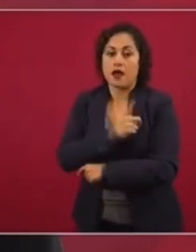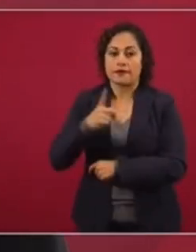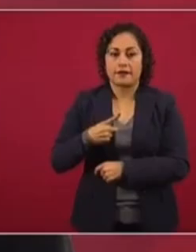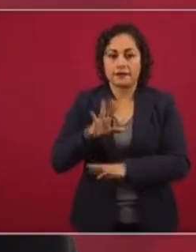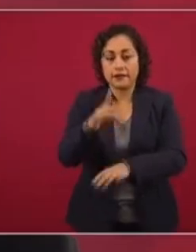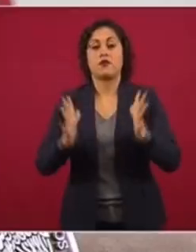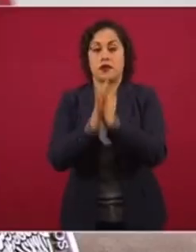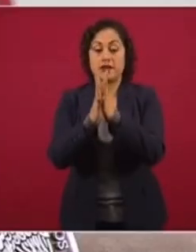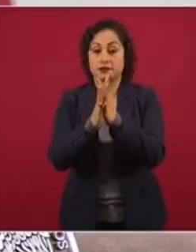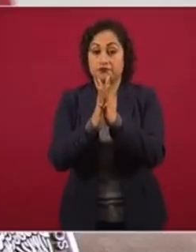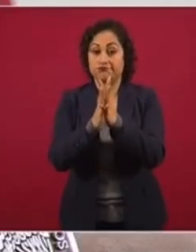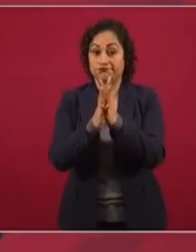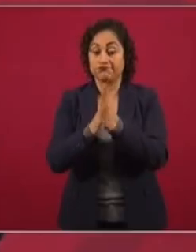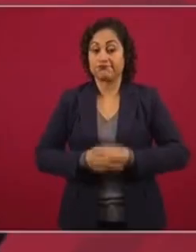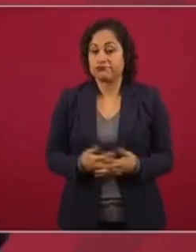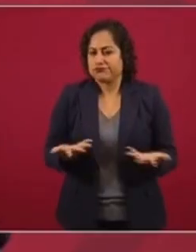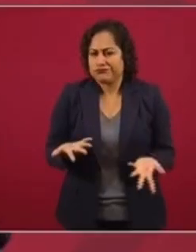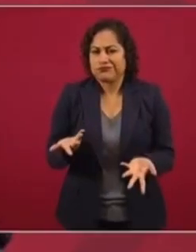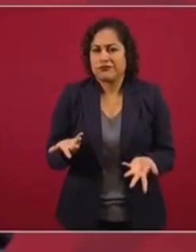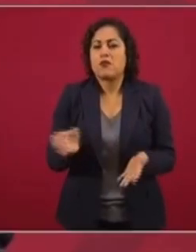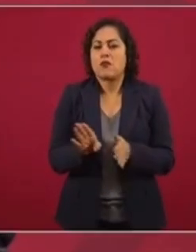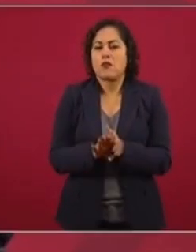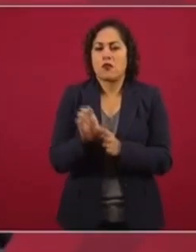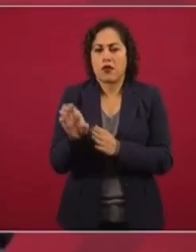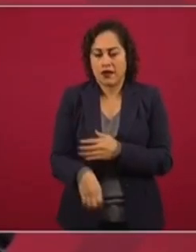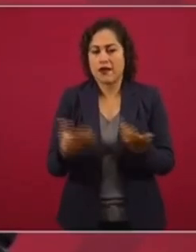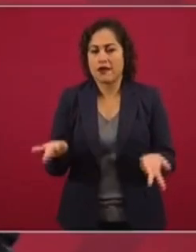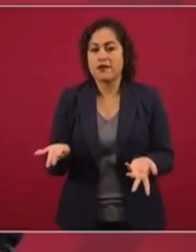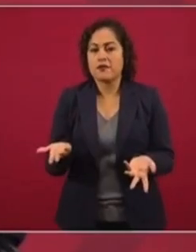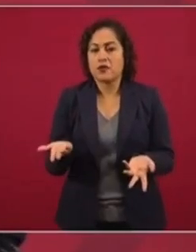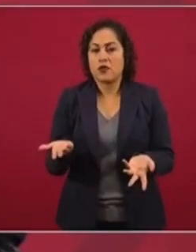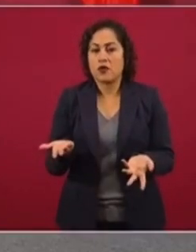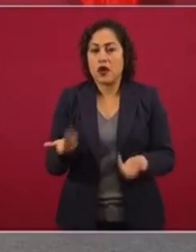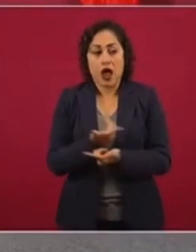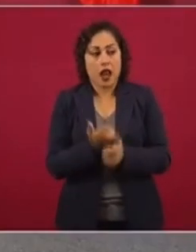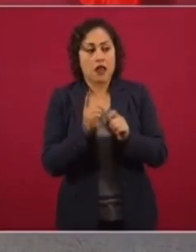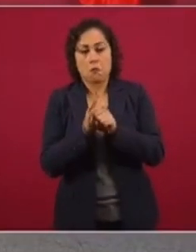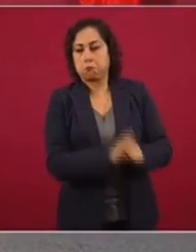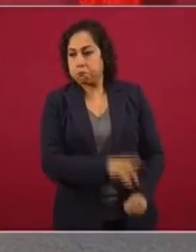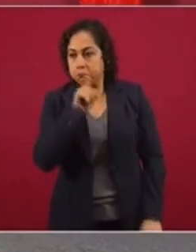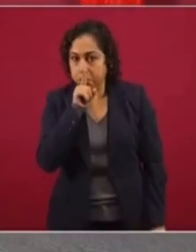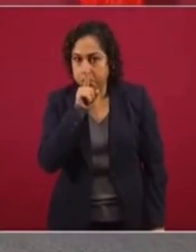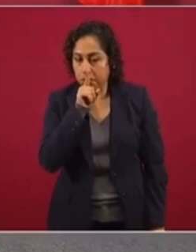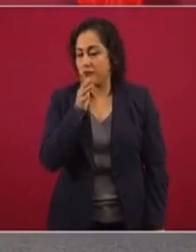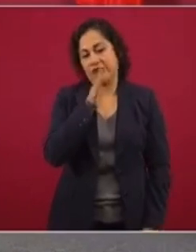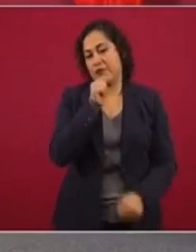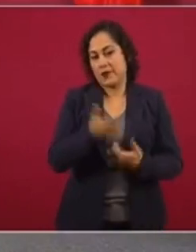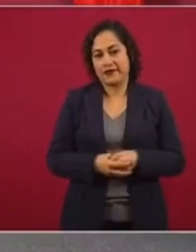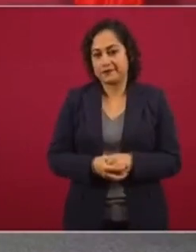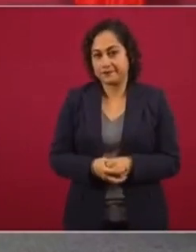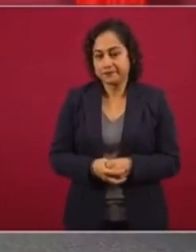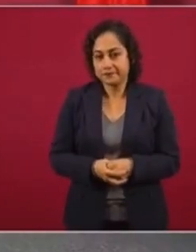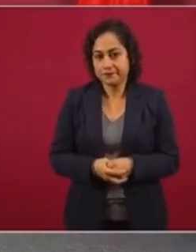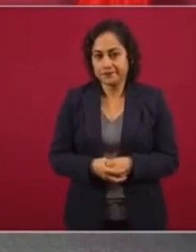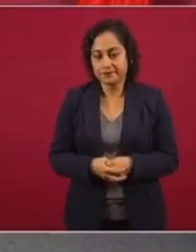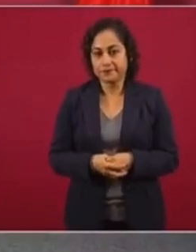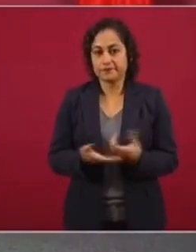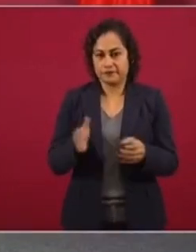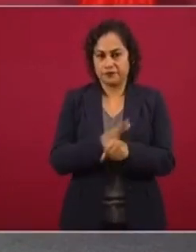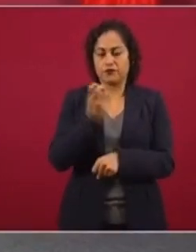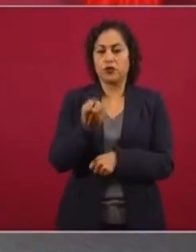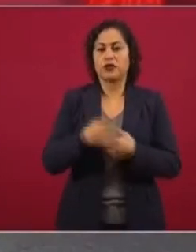Prohibido, prohibir. Entonces, no se puede limitar la libertad de expresión, de manifestación. Entonces, no debemos de